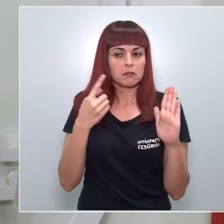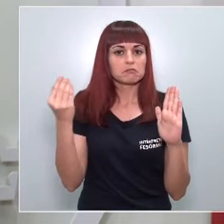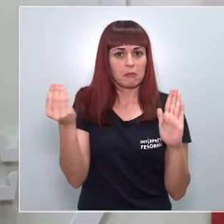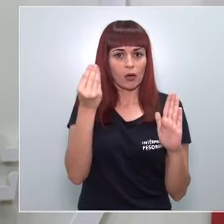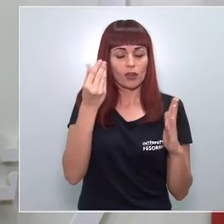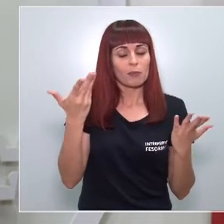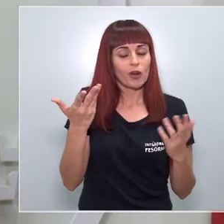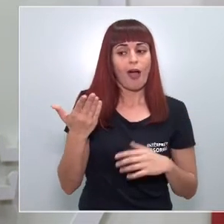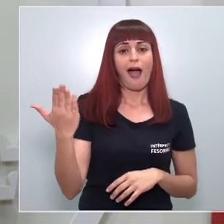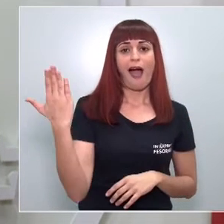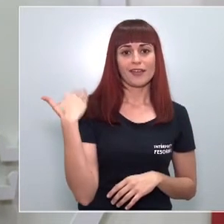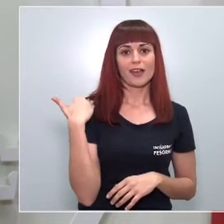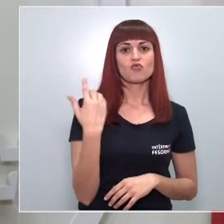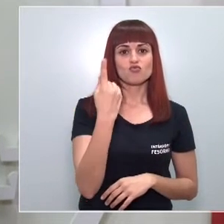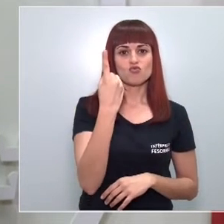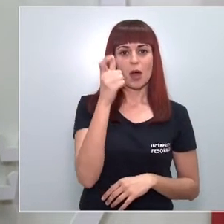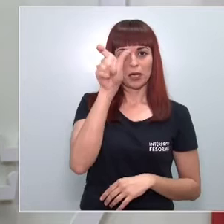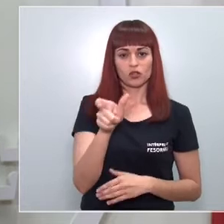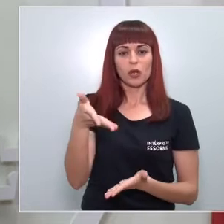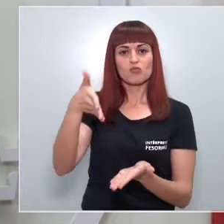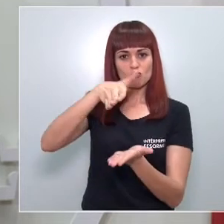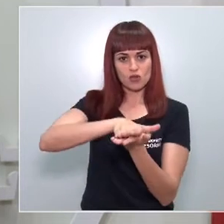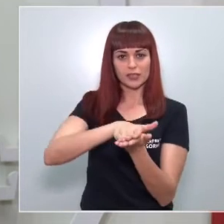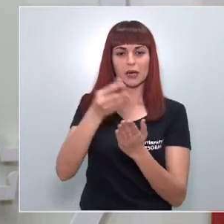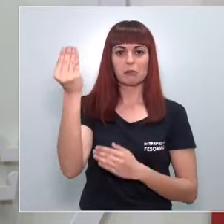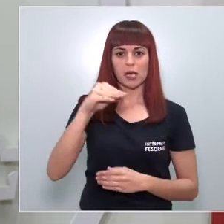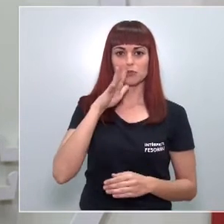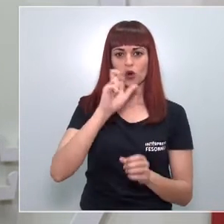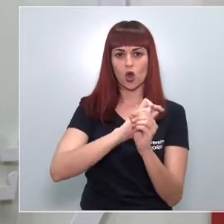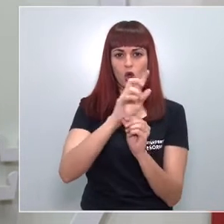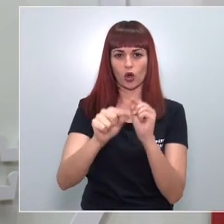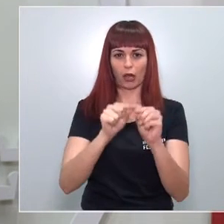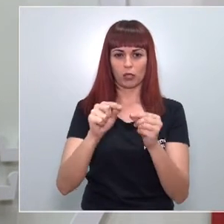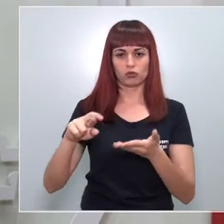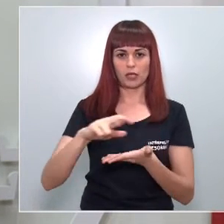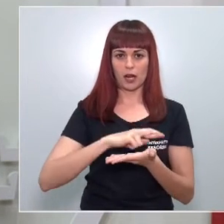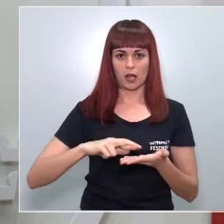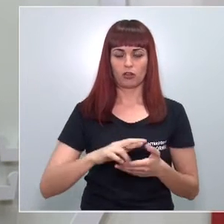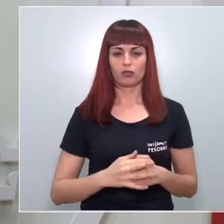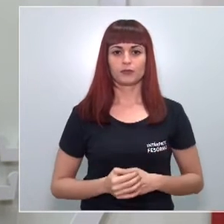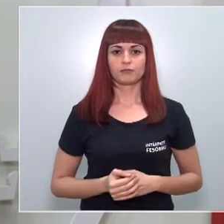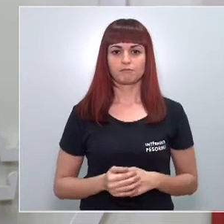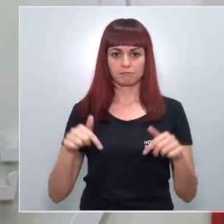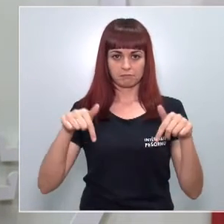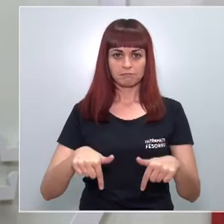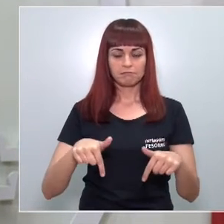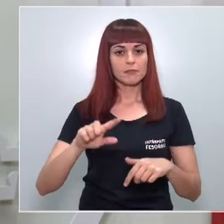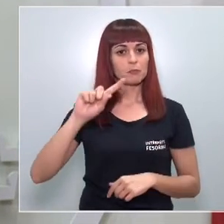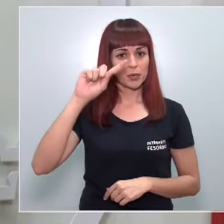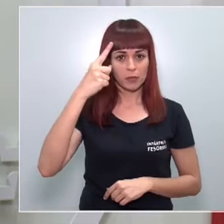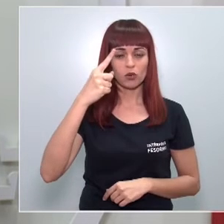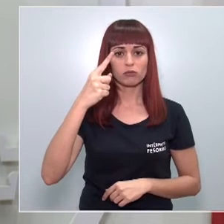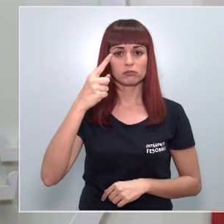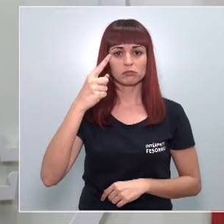ayer se registró una nueva víctima mortal por coronavirus en nuestra región. Desde aquí, en primer lugar,